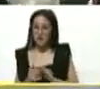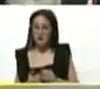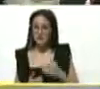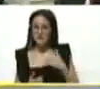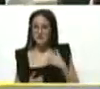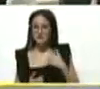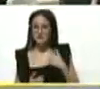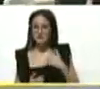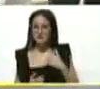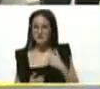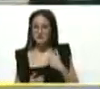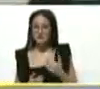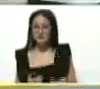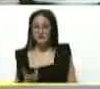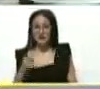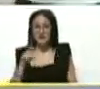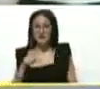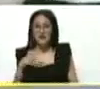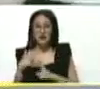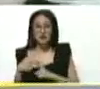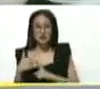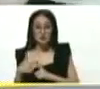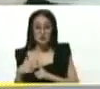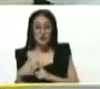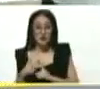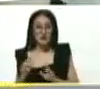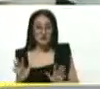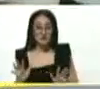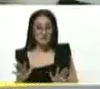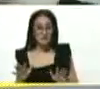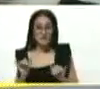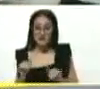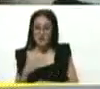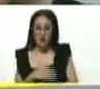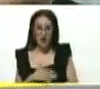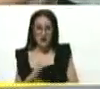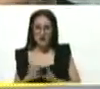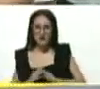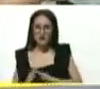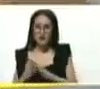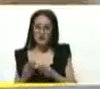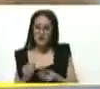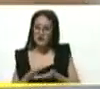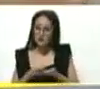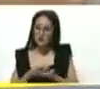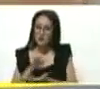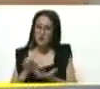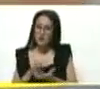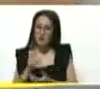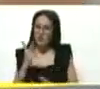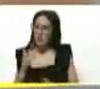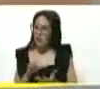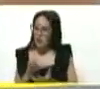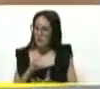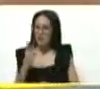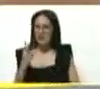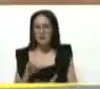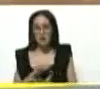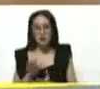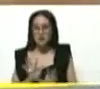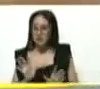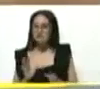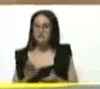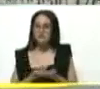Si en algún lugar es necesario sumar, ahí mismo, en la calle, en la comunidad, para resolver un problema, dos problemas, tres problemas.